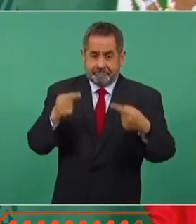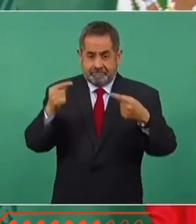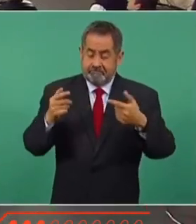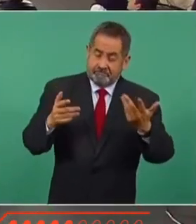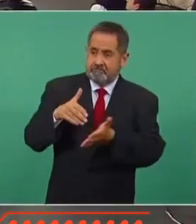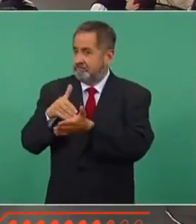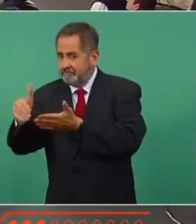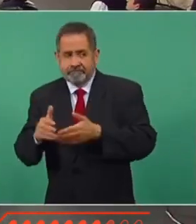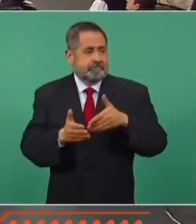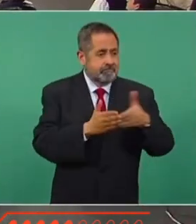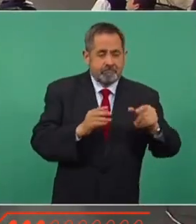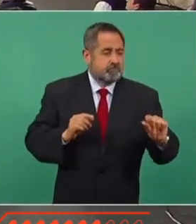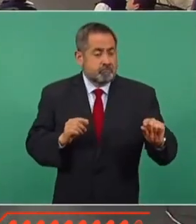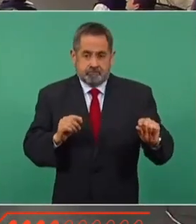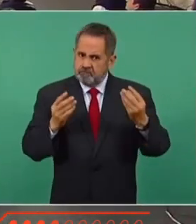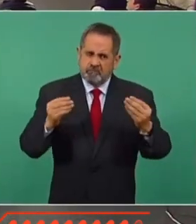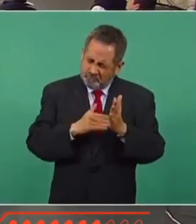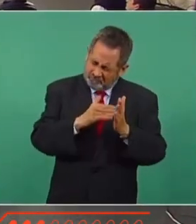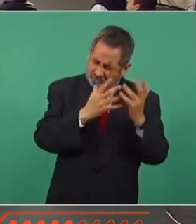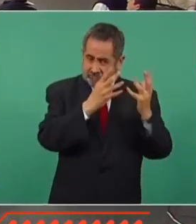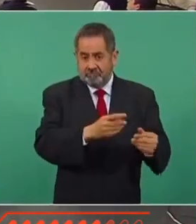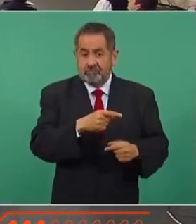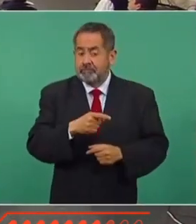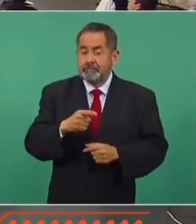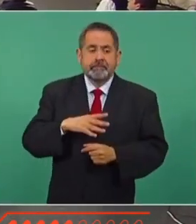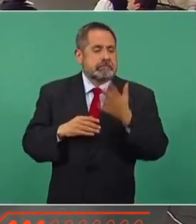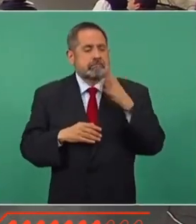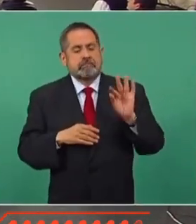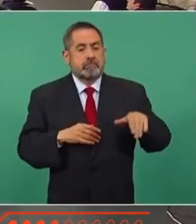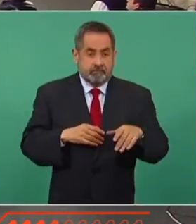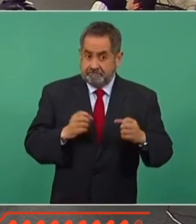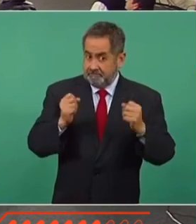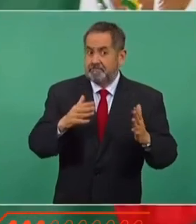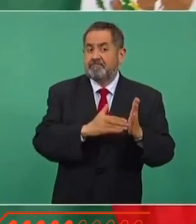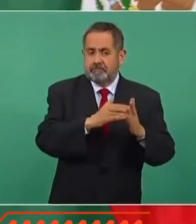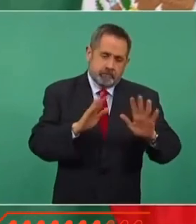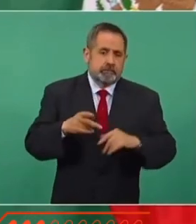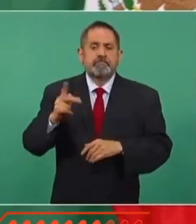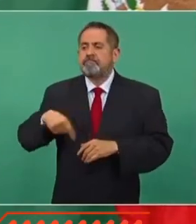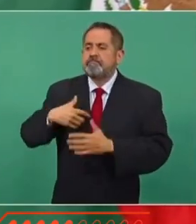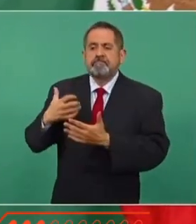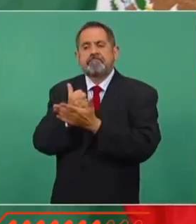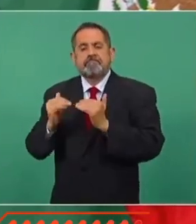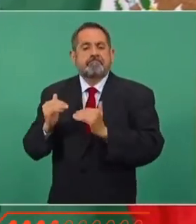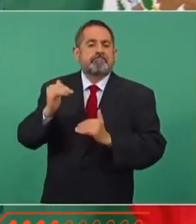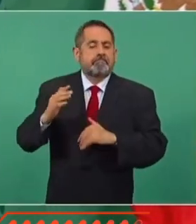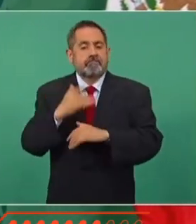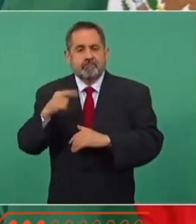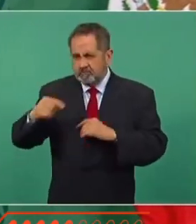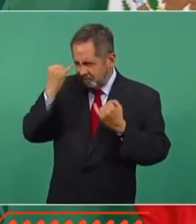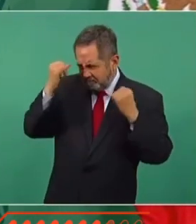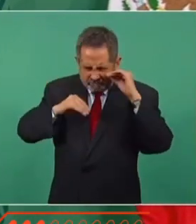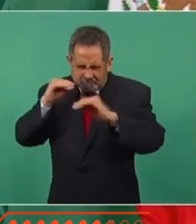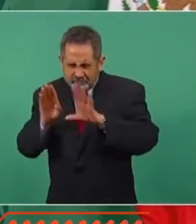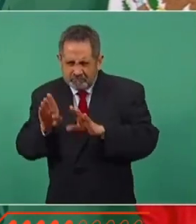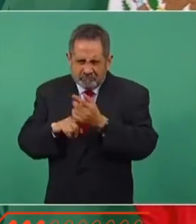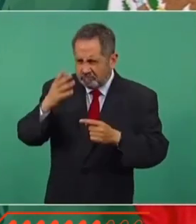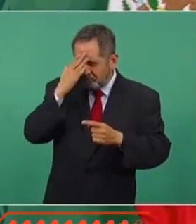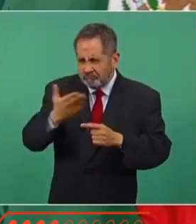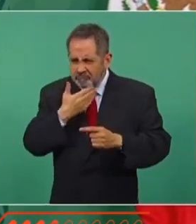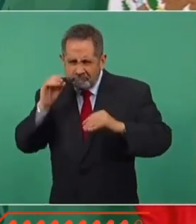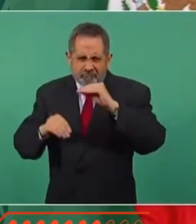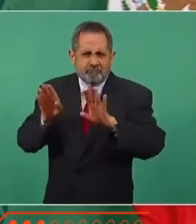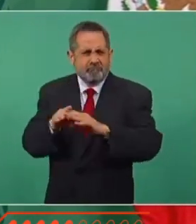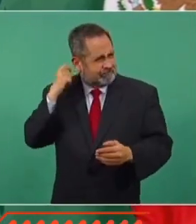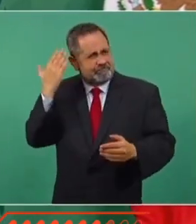conservadurismo. No son pocos, son millones, no es así minimizar, no. Pero les ganamos en creatividad, en capacidad